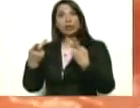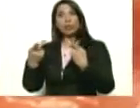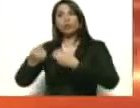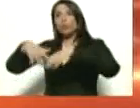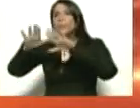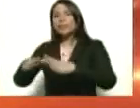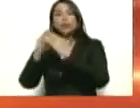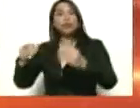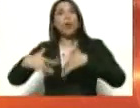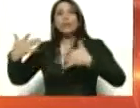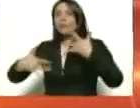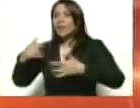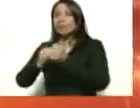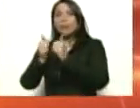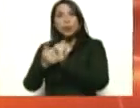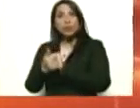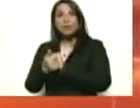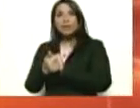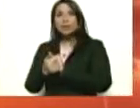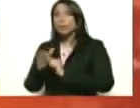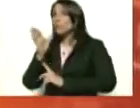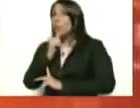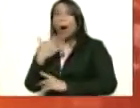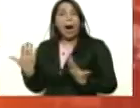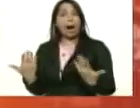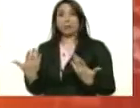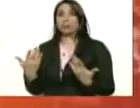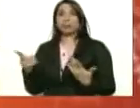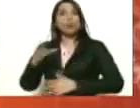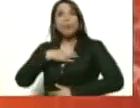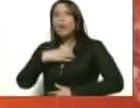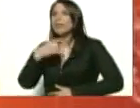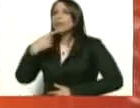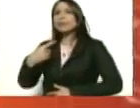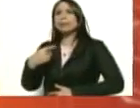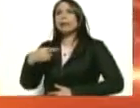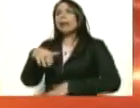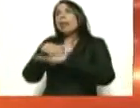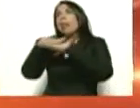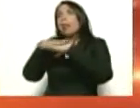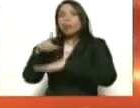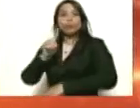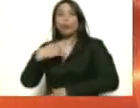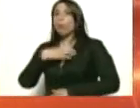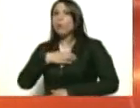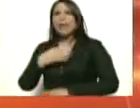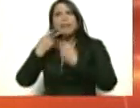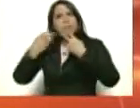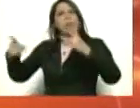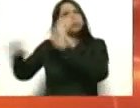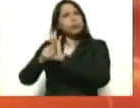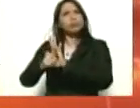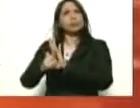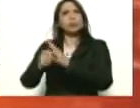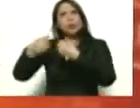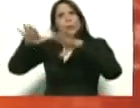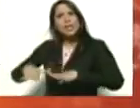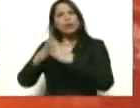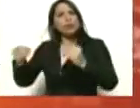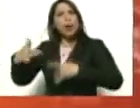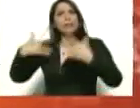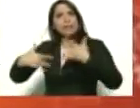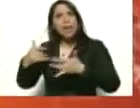todas las actividades deportivas, no tienen excusa. Un decreto complementario suspendiendo todas las actividades